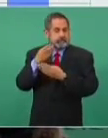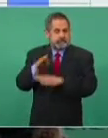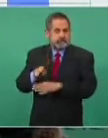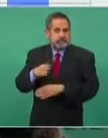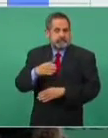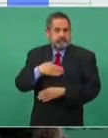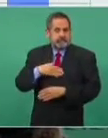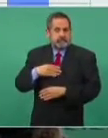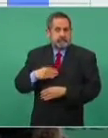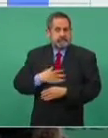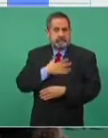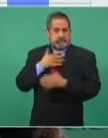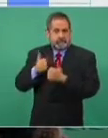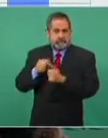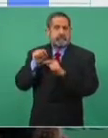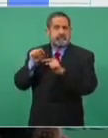Bienestar.